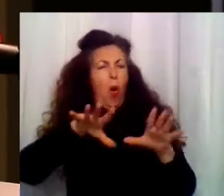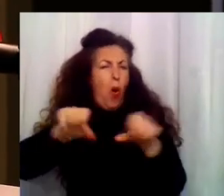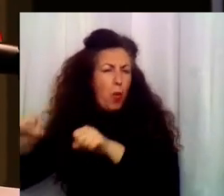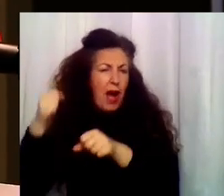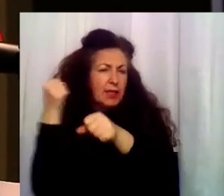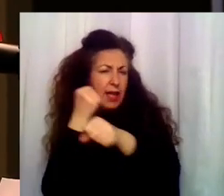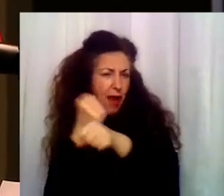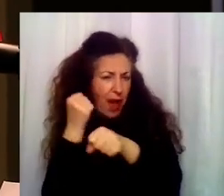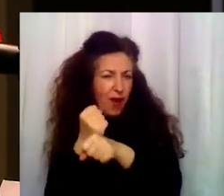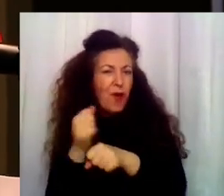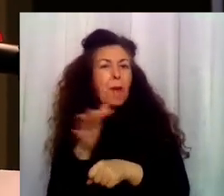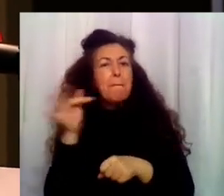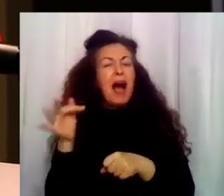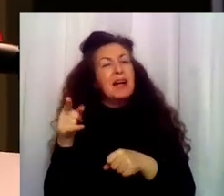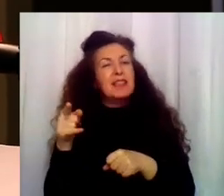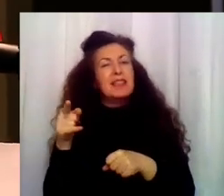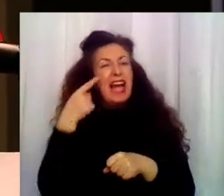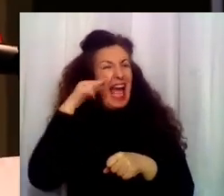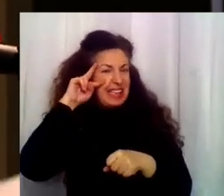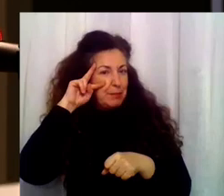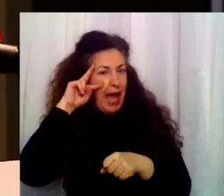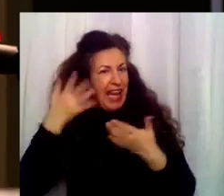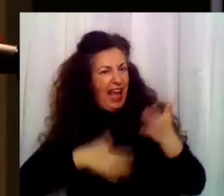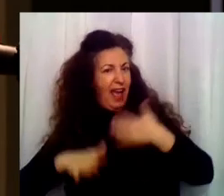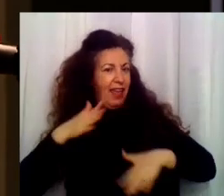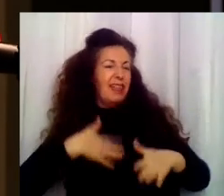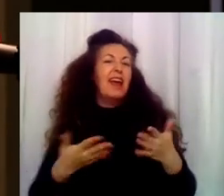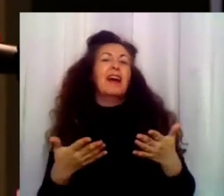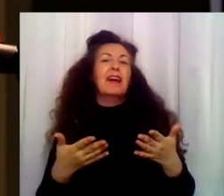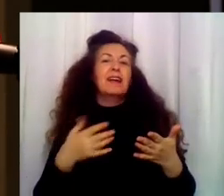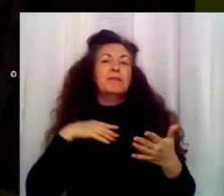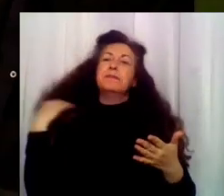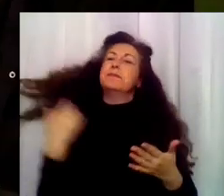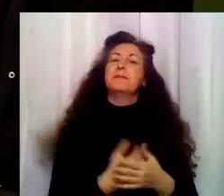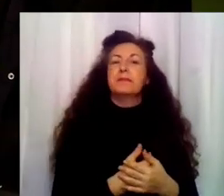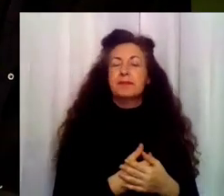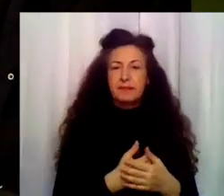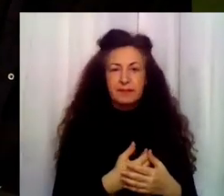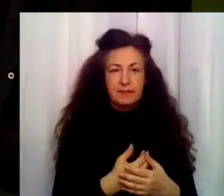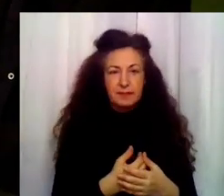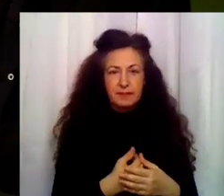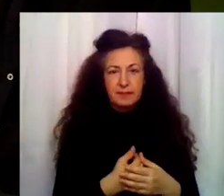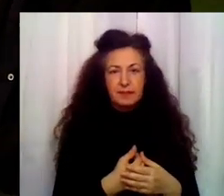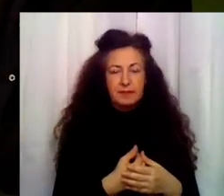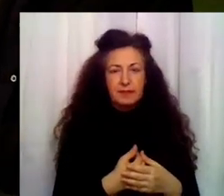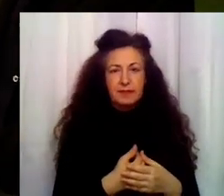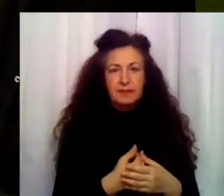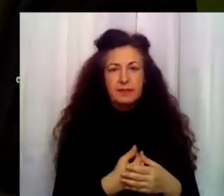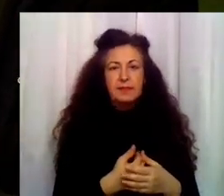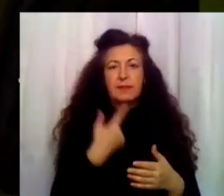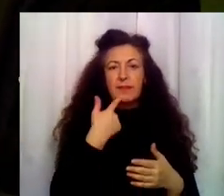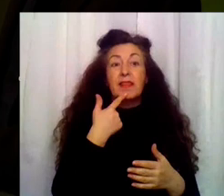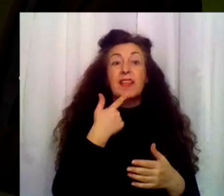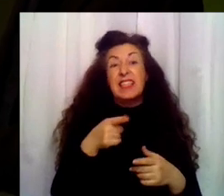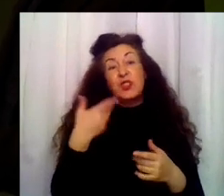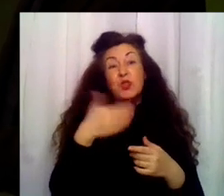Encima sale con experiencia de estar en el lado oscuro, como dice ella. Y el Hugo... Eh... A ver, ¿qué vas a decir? Ah, que a los